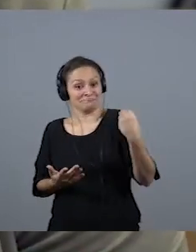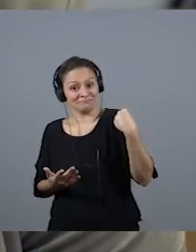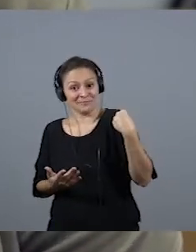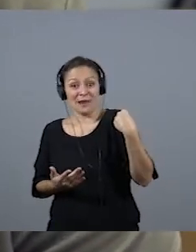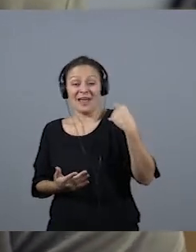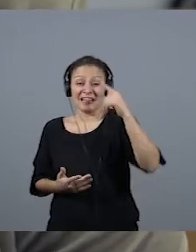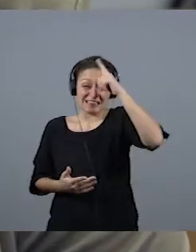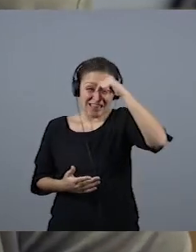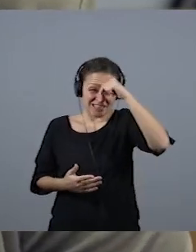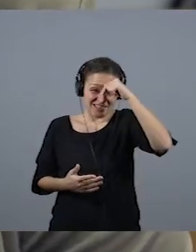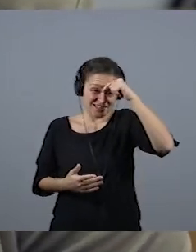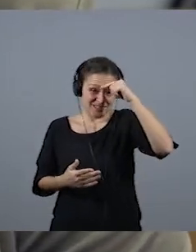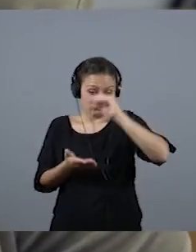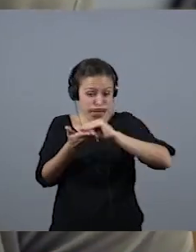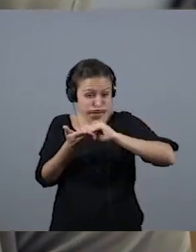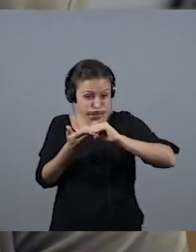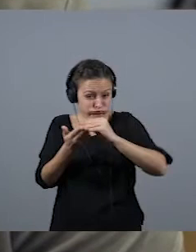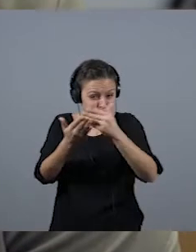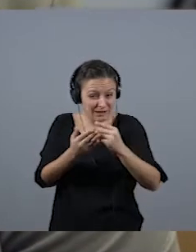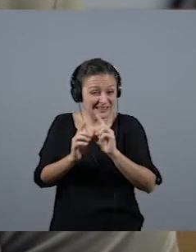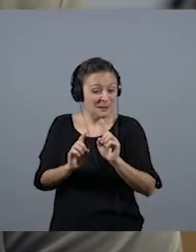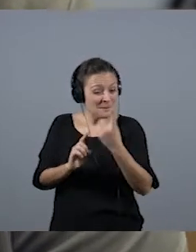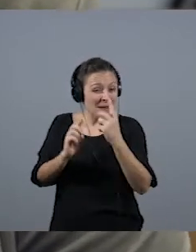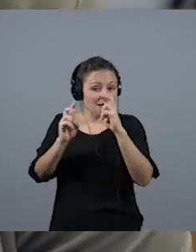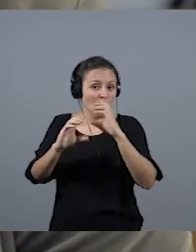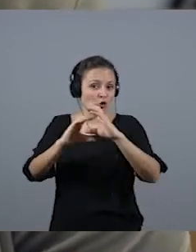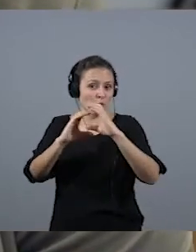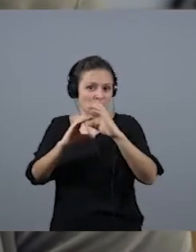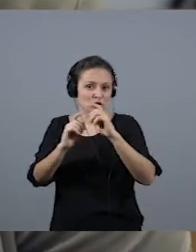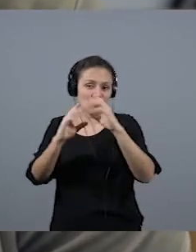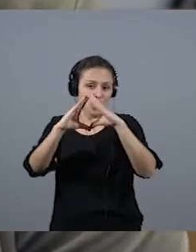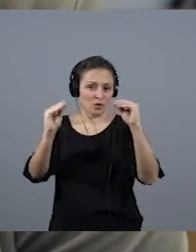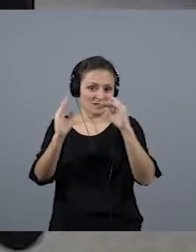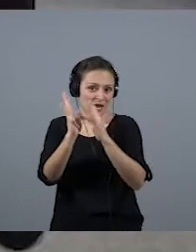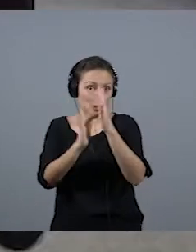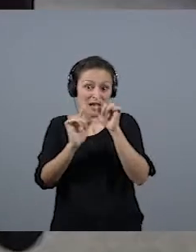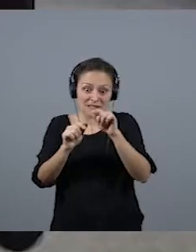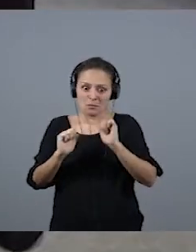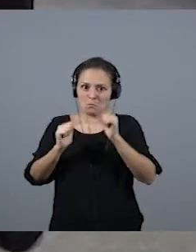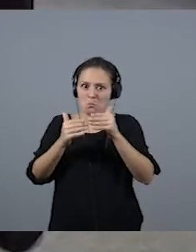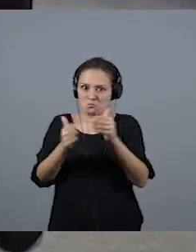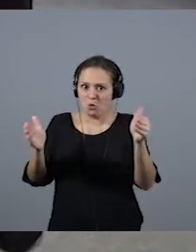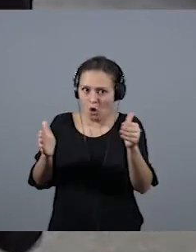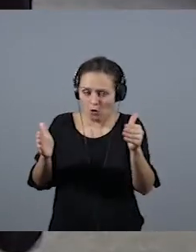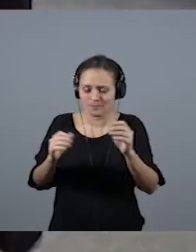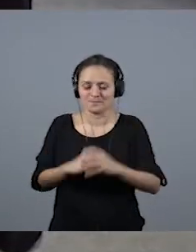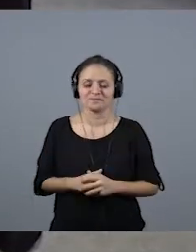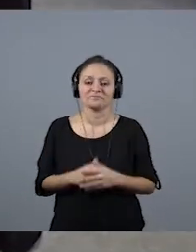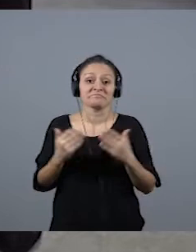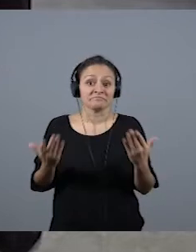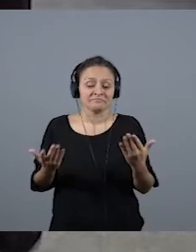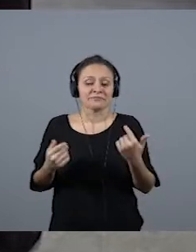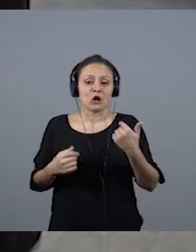tesis doctoral de comunicación de la Universidad de La Laguna. Y ese fue el inicio. Cuando estoy dando